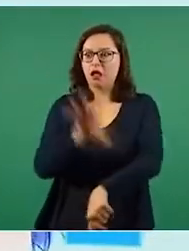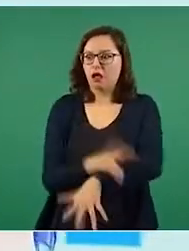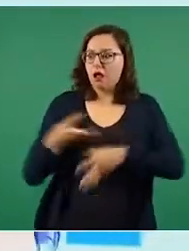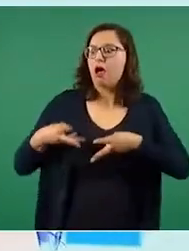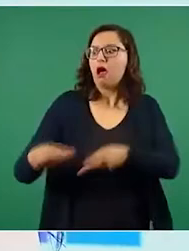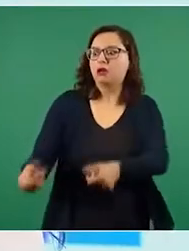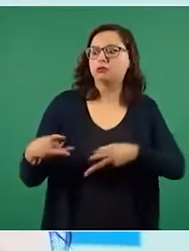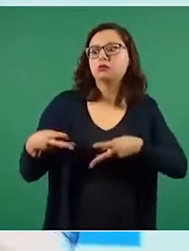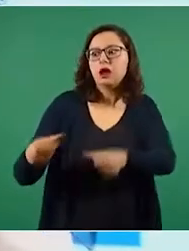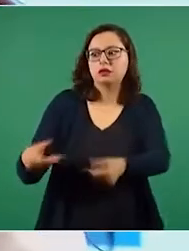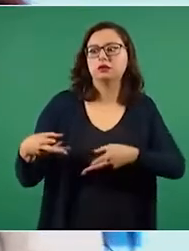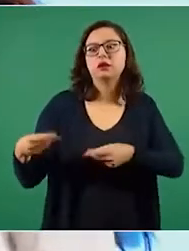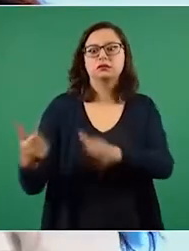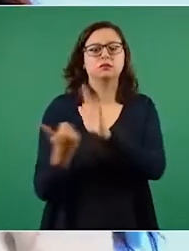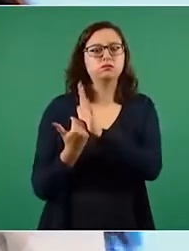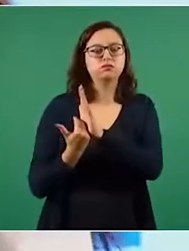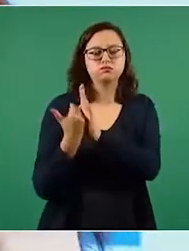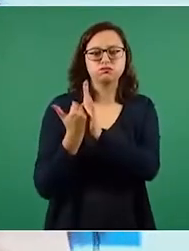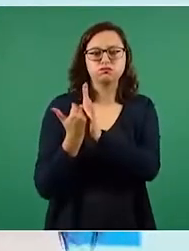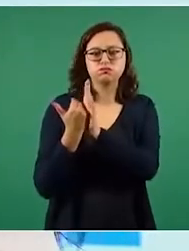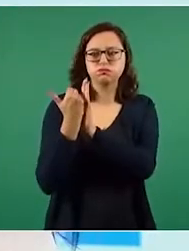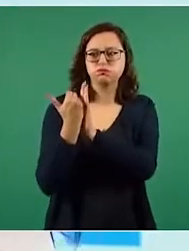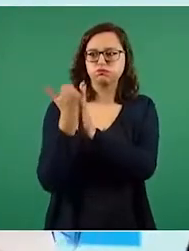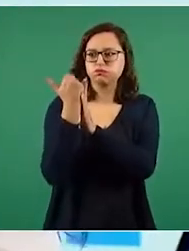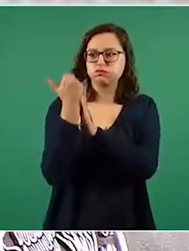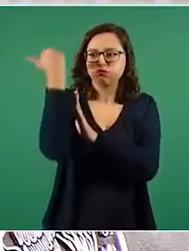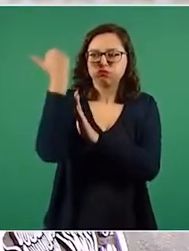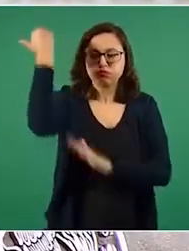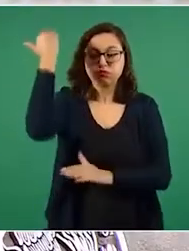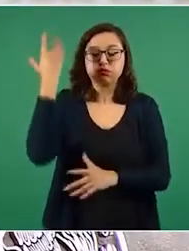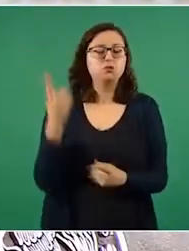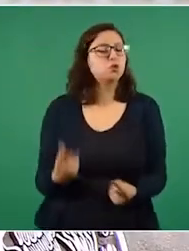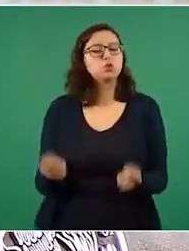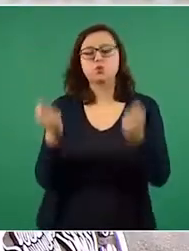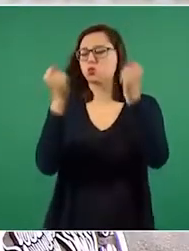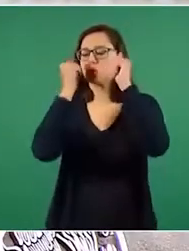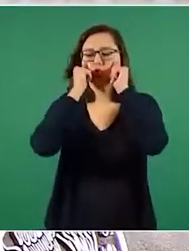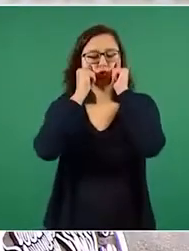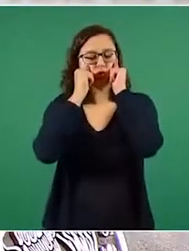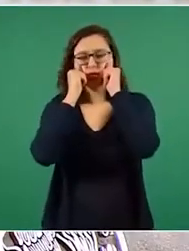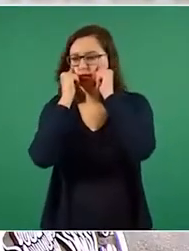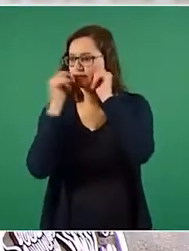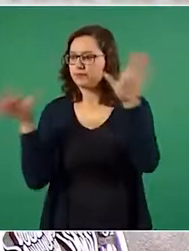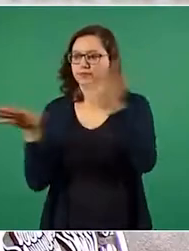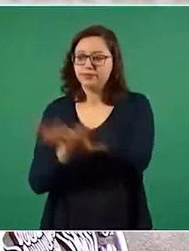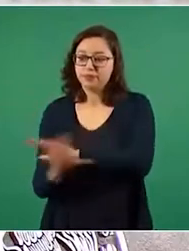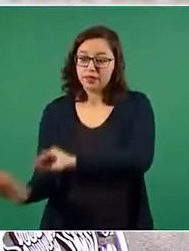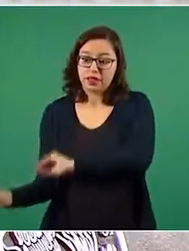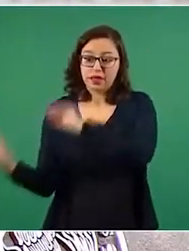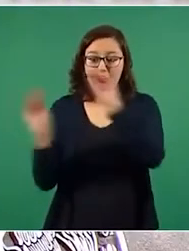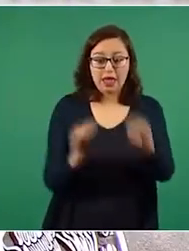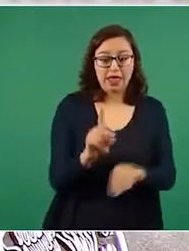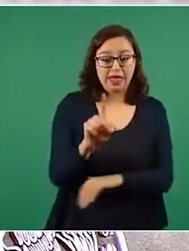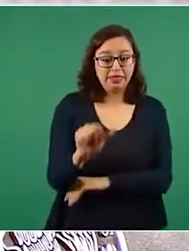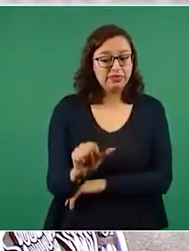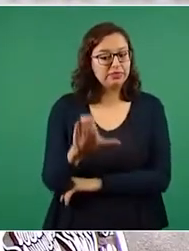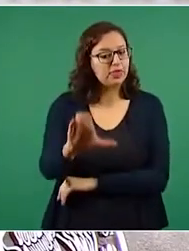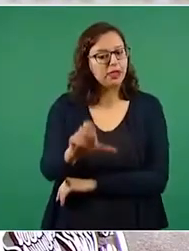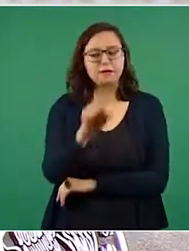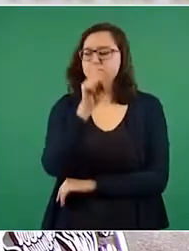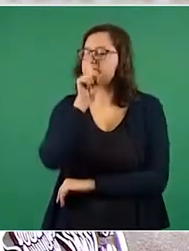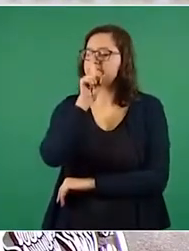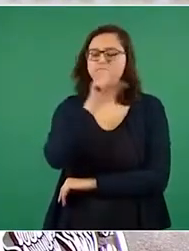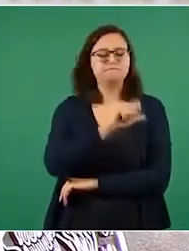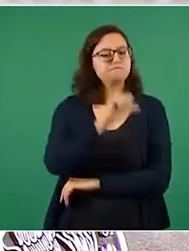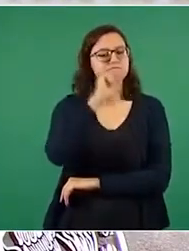incrementaron el uso de electricidad por arriba del límite, pero no han sido reclasificados. Repetimos, no han sido